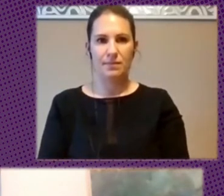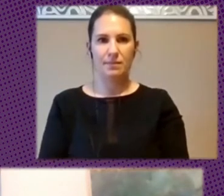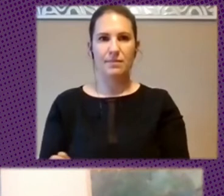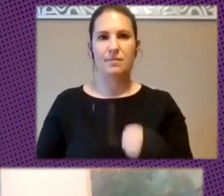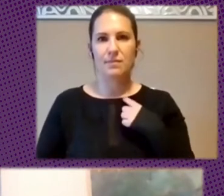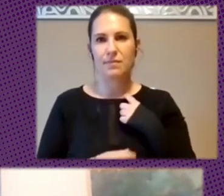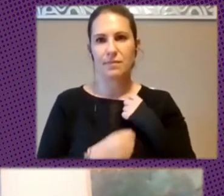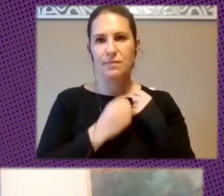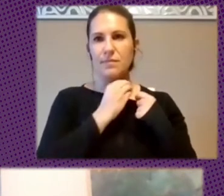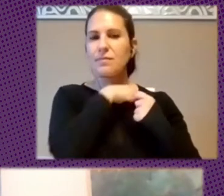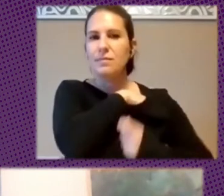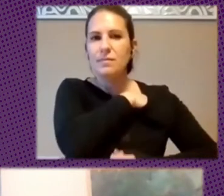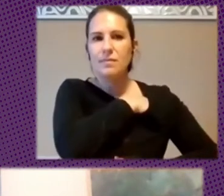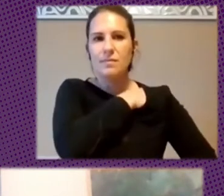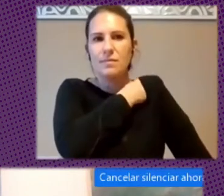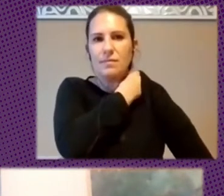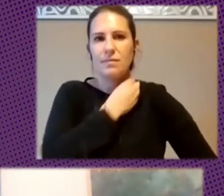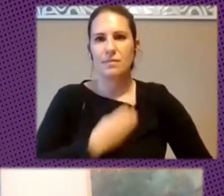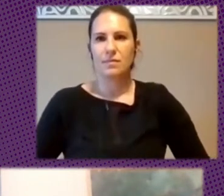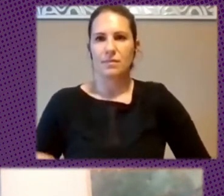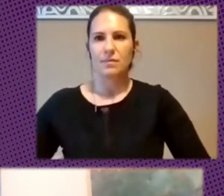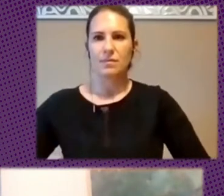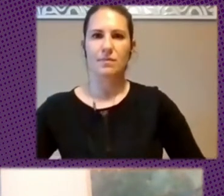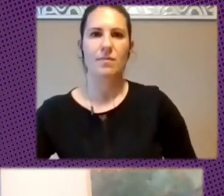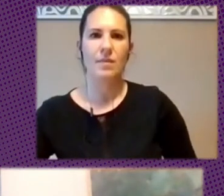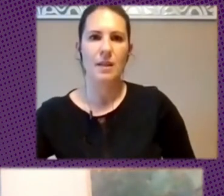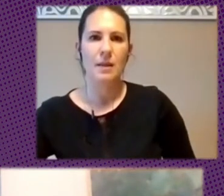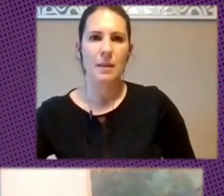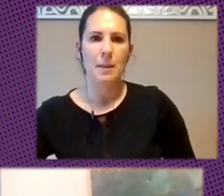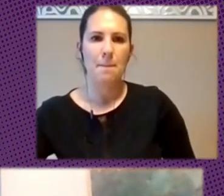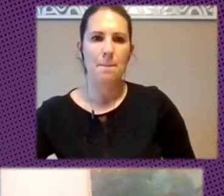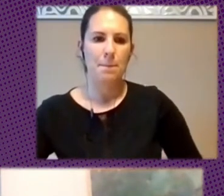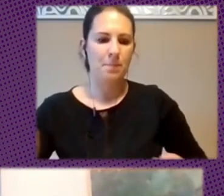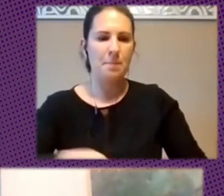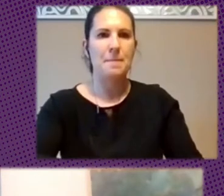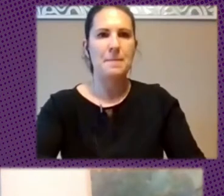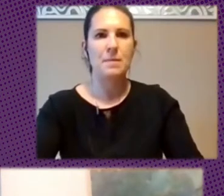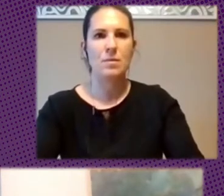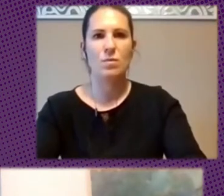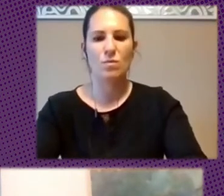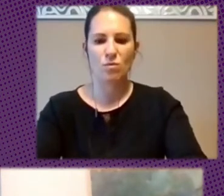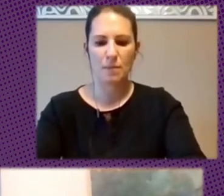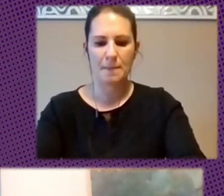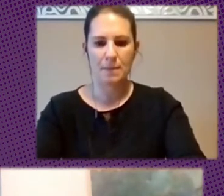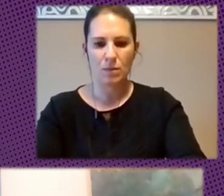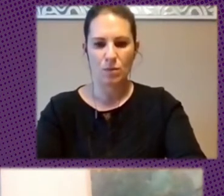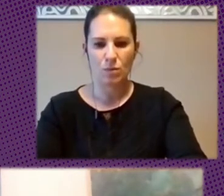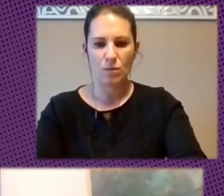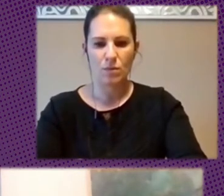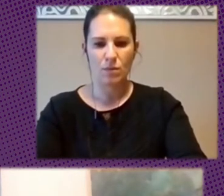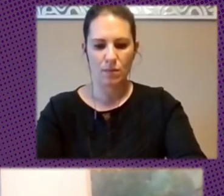Una Pregunta Corta Para Ver Si Nos Da Tiempo De Que El Público También Pregunte Cosas Pero Renata Muchas Gracias